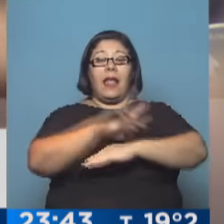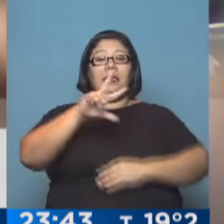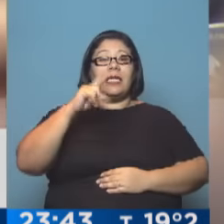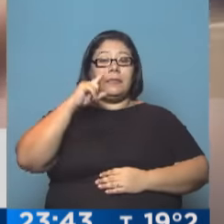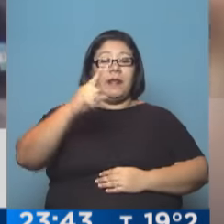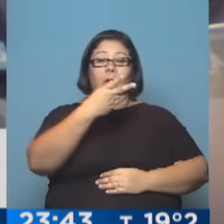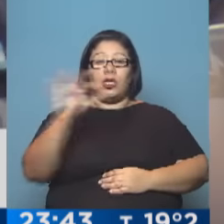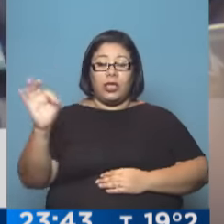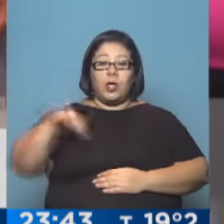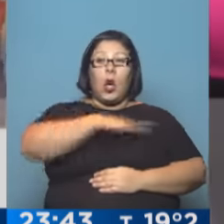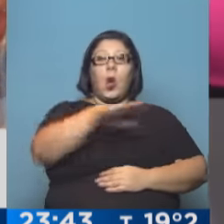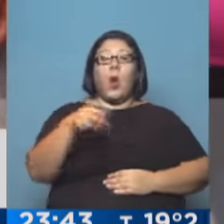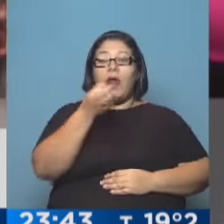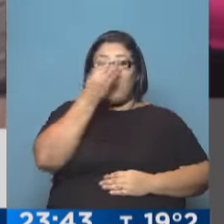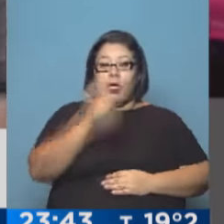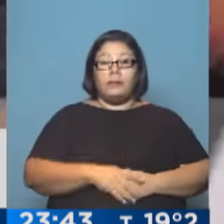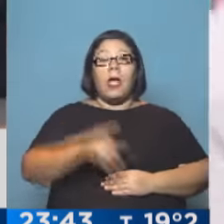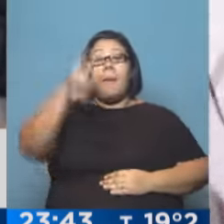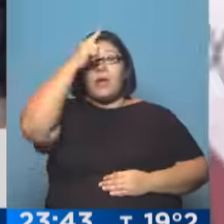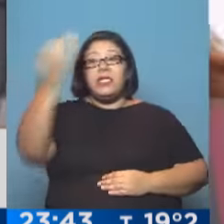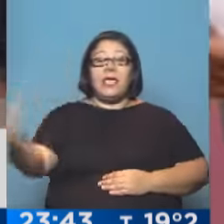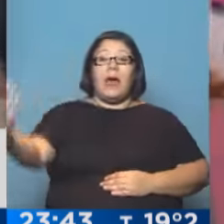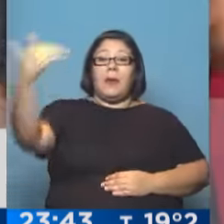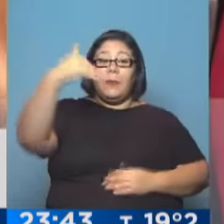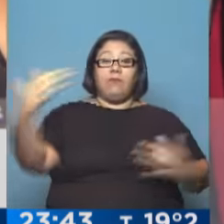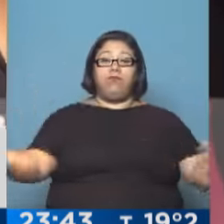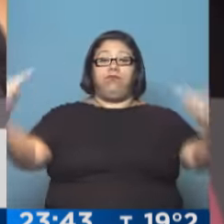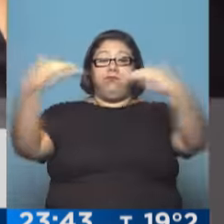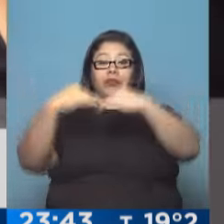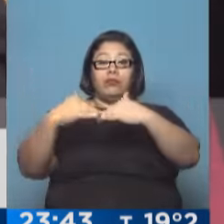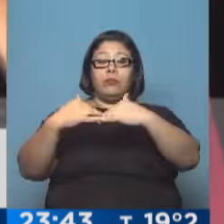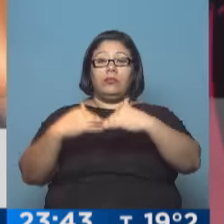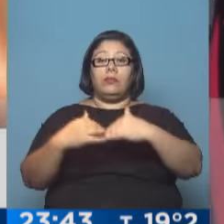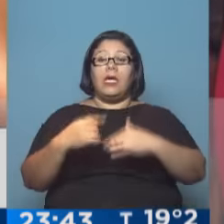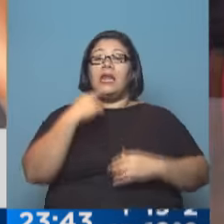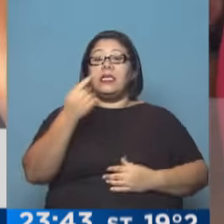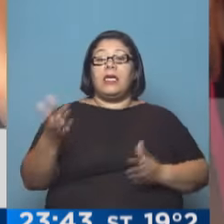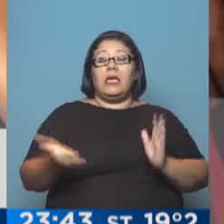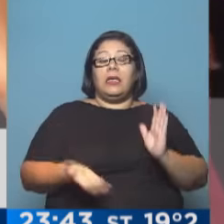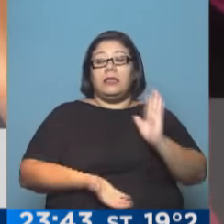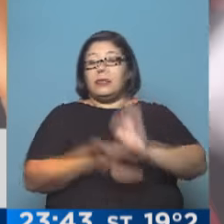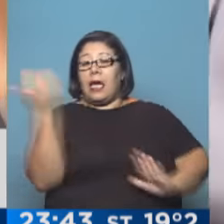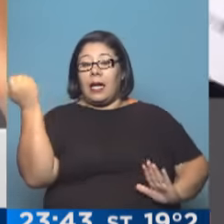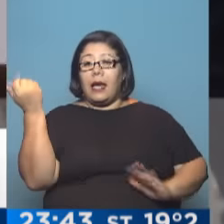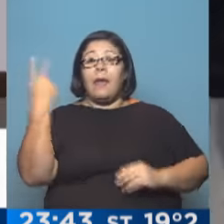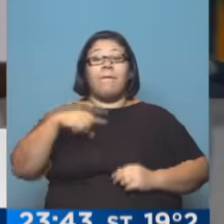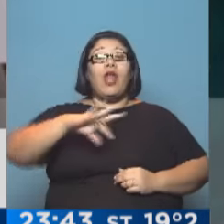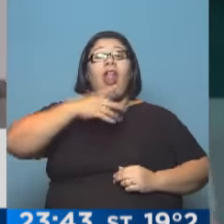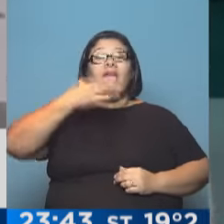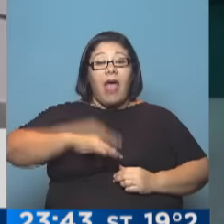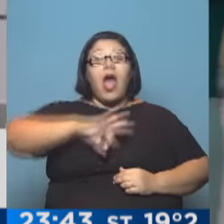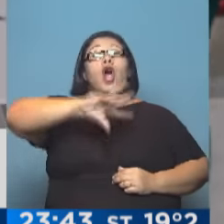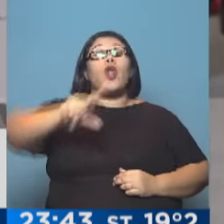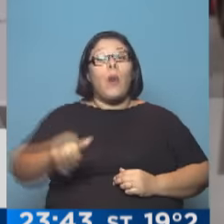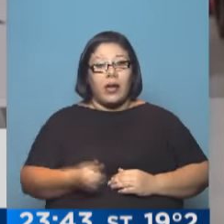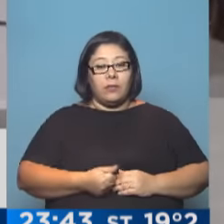porteño de Flores. Ellos vienen, dicen van a desalojarnos, pero lo que hacen es robarnos, porque cuántas